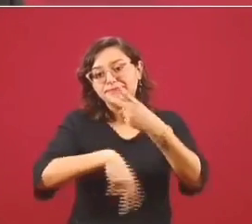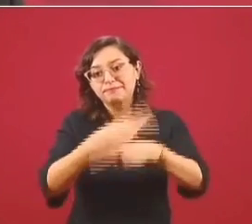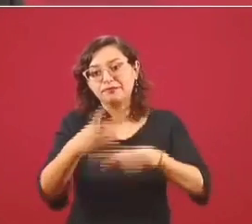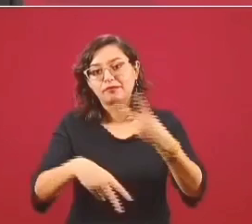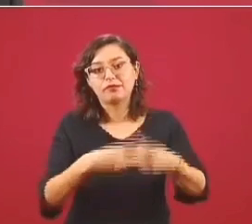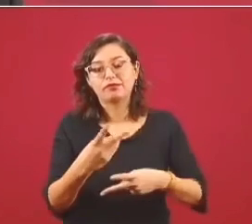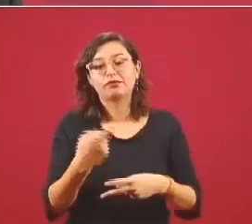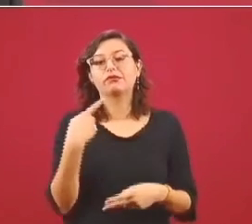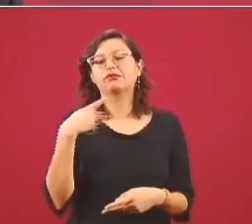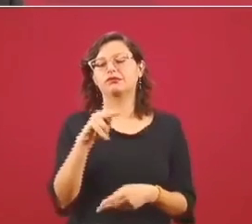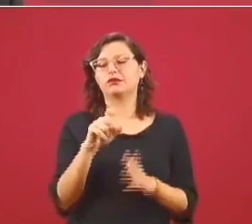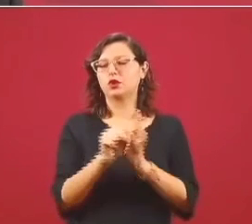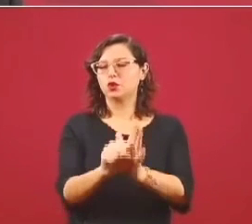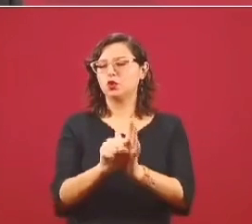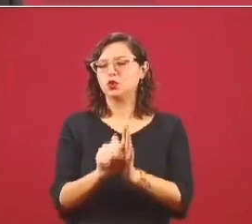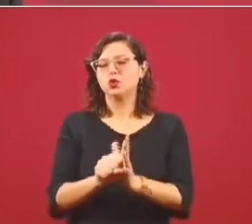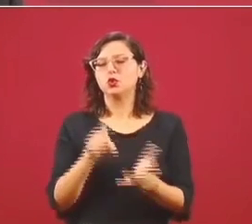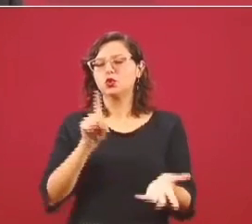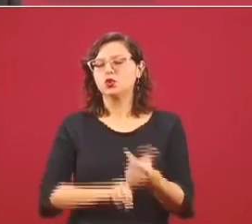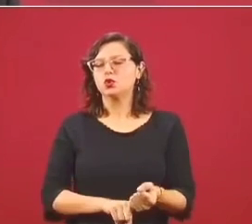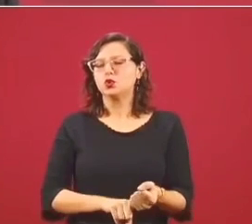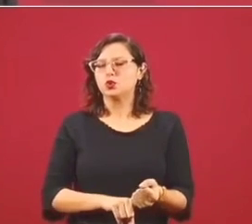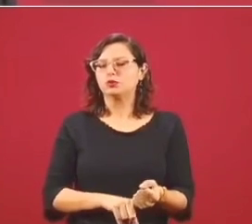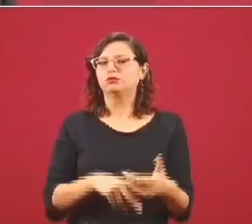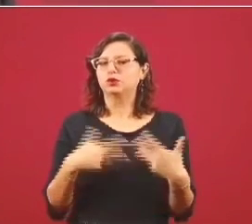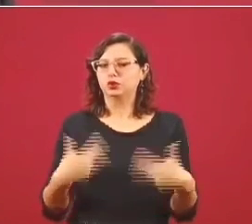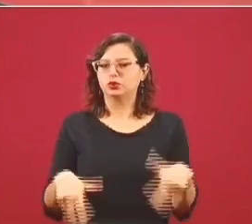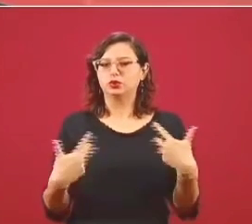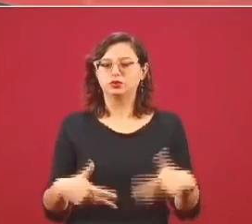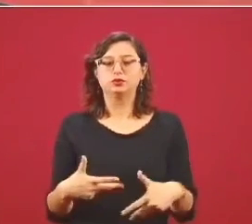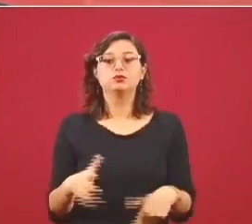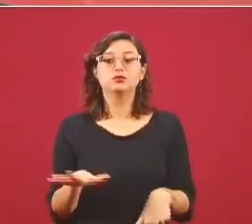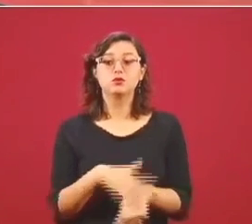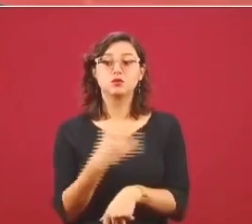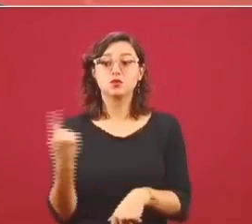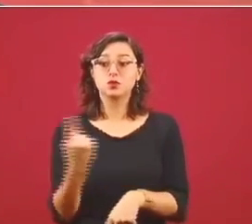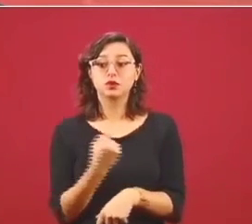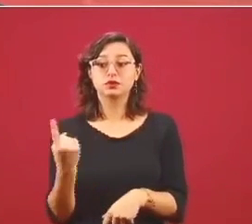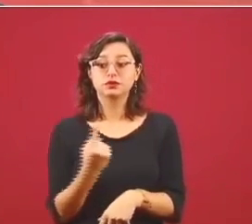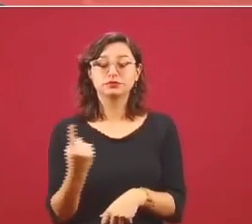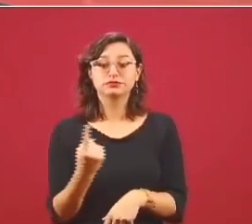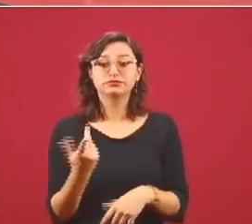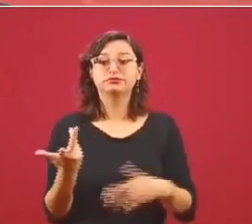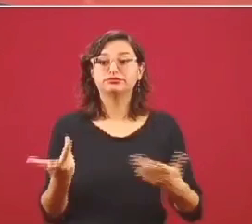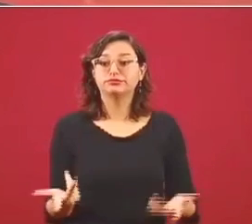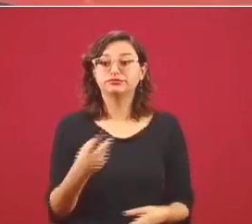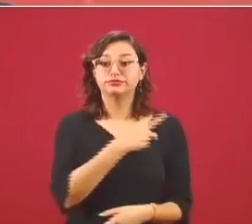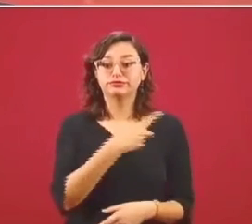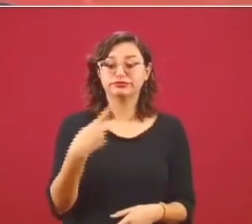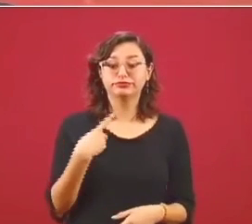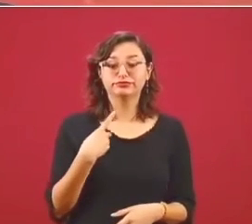con mucho simbolismo, porque es reconocerlos a ellos